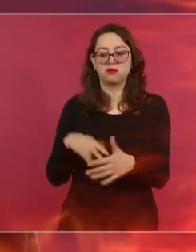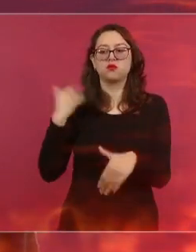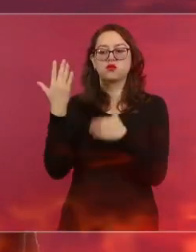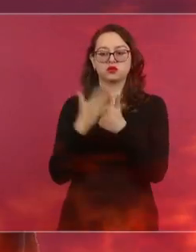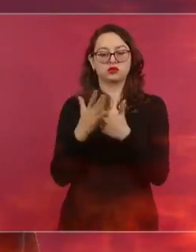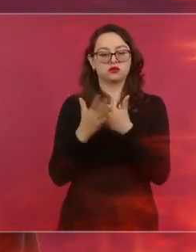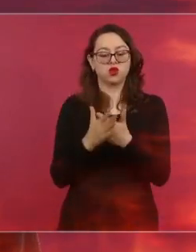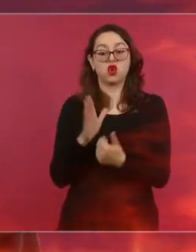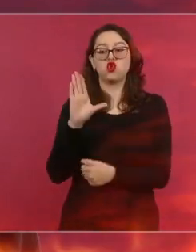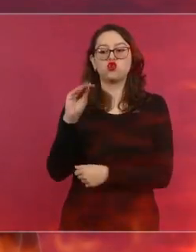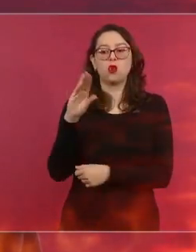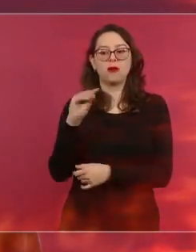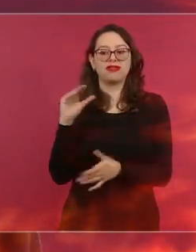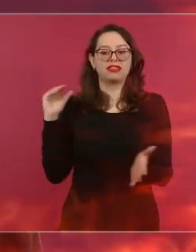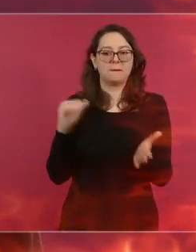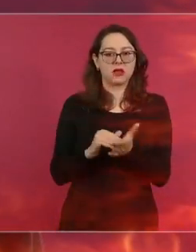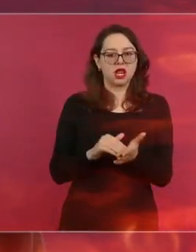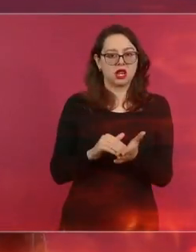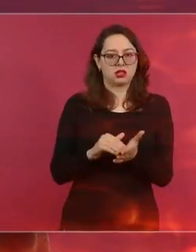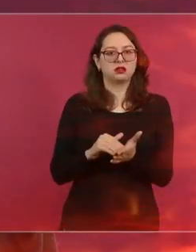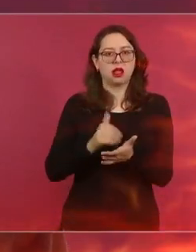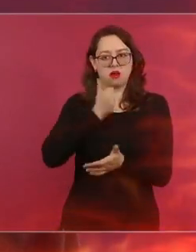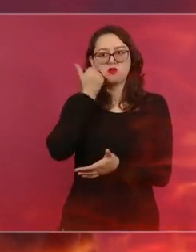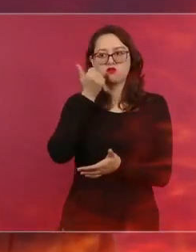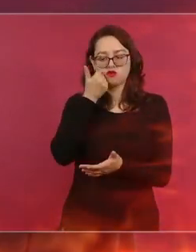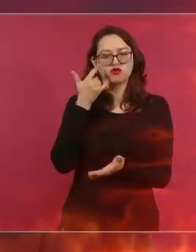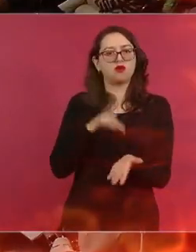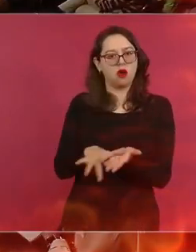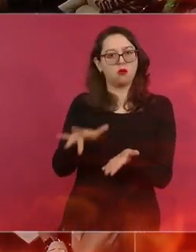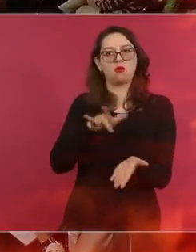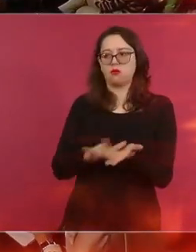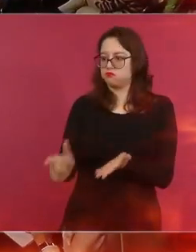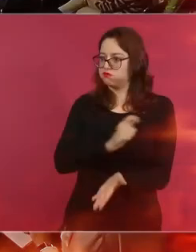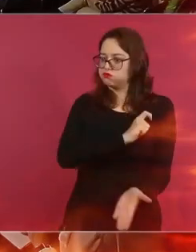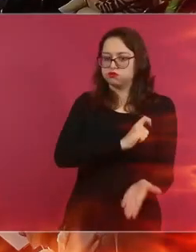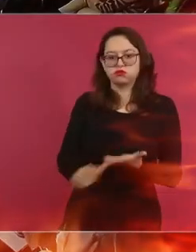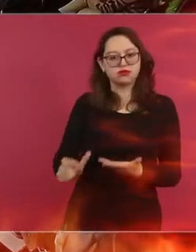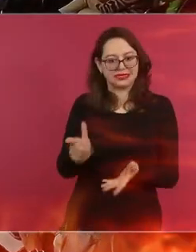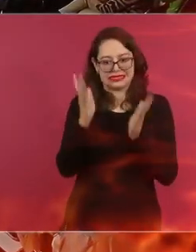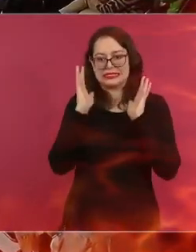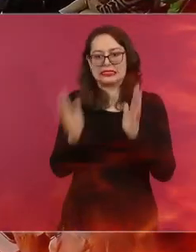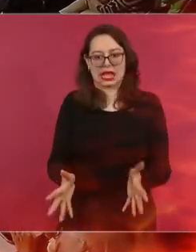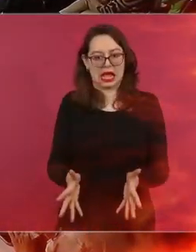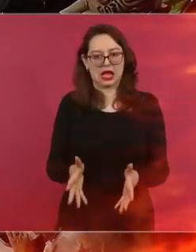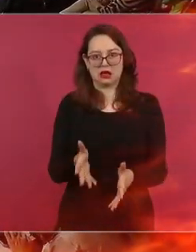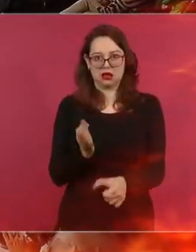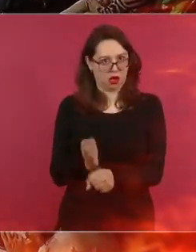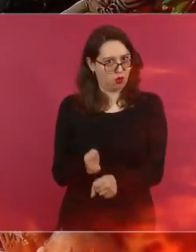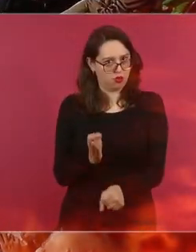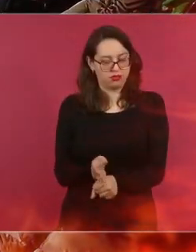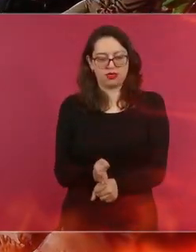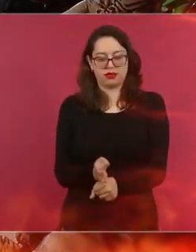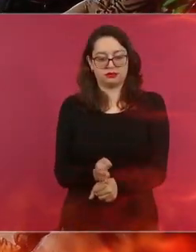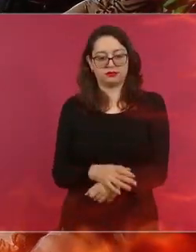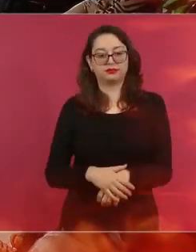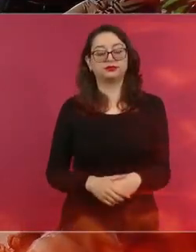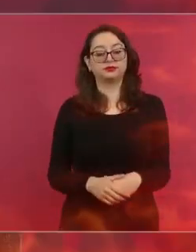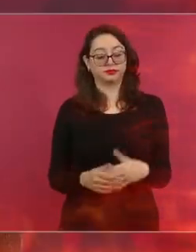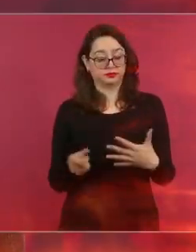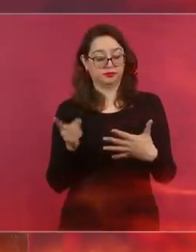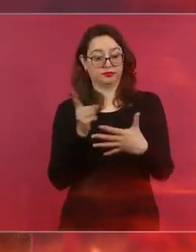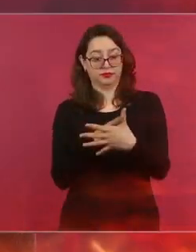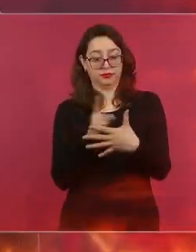y otros. Se va a establecer en cada colonia de más de mil viviendas un cuartel de la Guardia Militar con 250